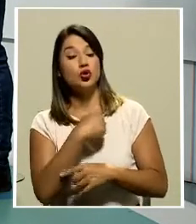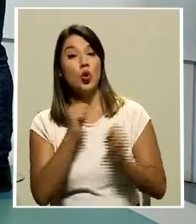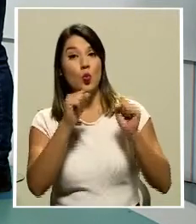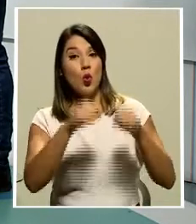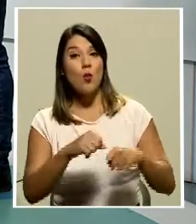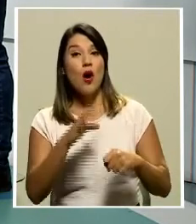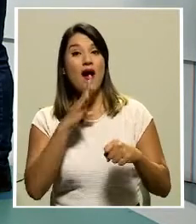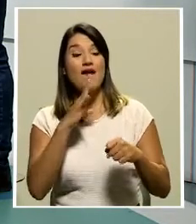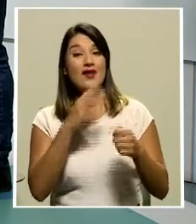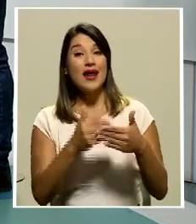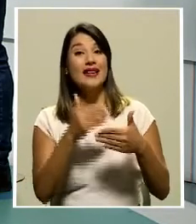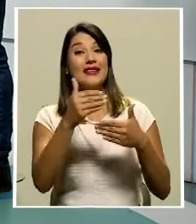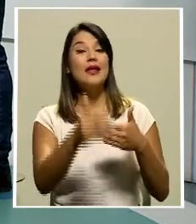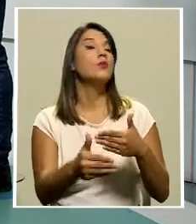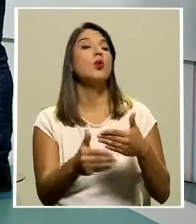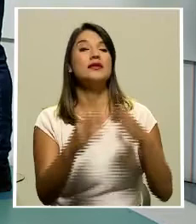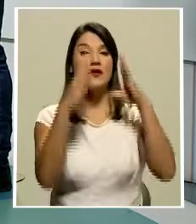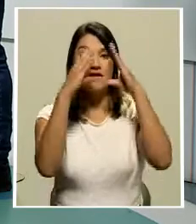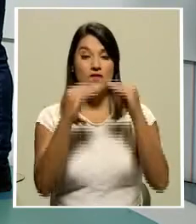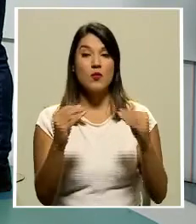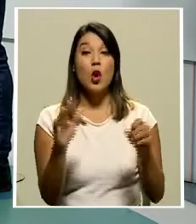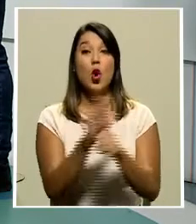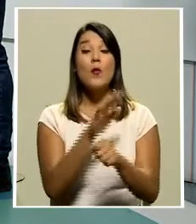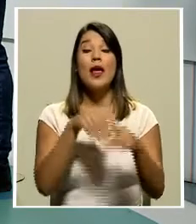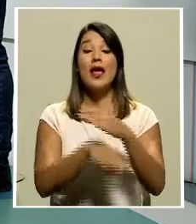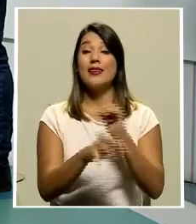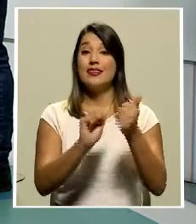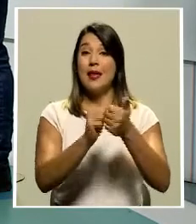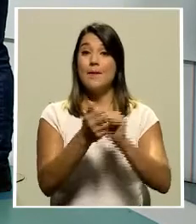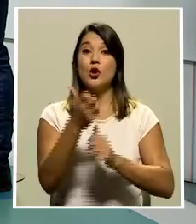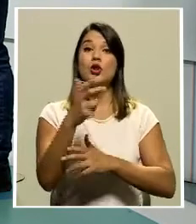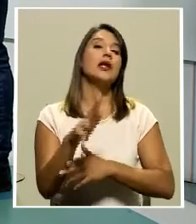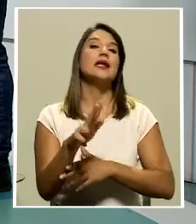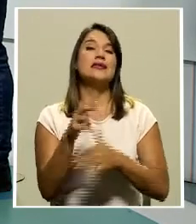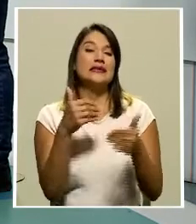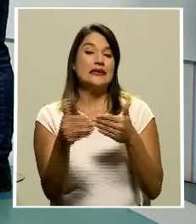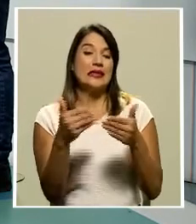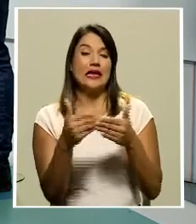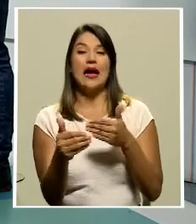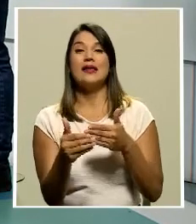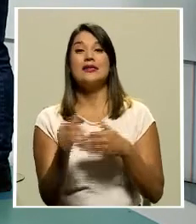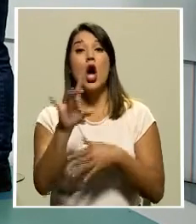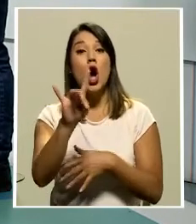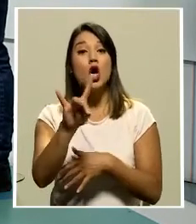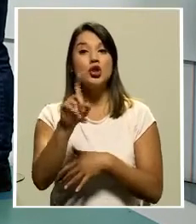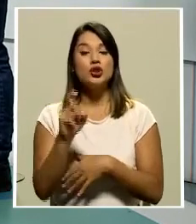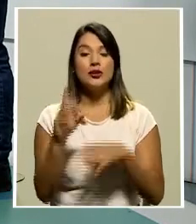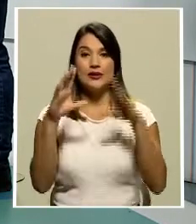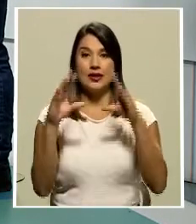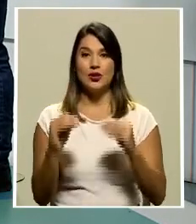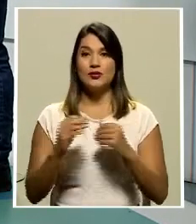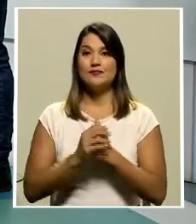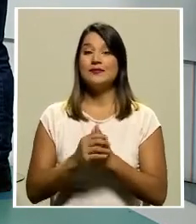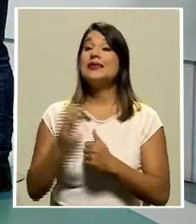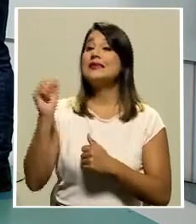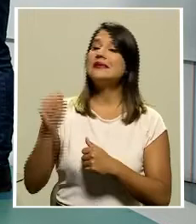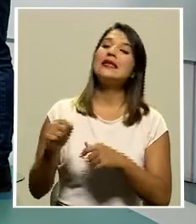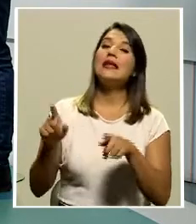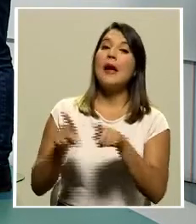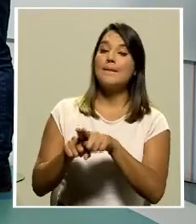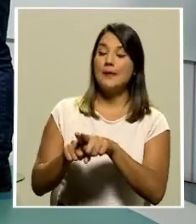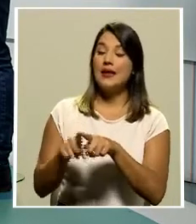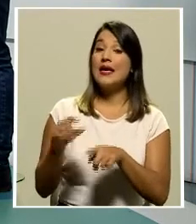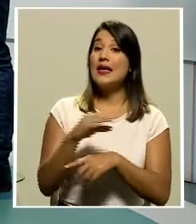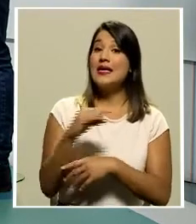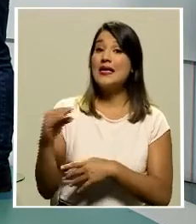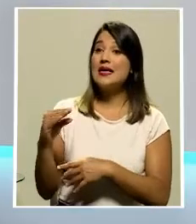ahora la información completa en Deportiva del 13 en unos minutos 8 y 30 de la noche. Incluso sí. Y vamos